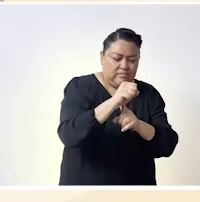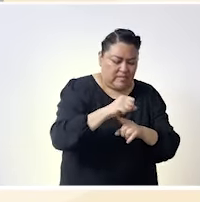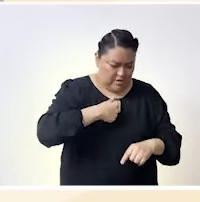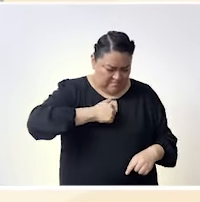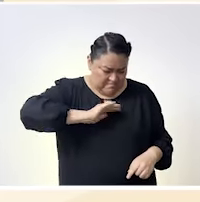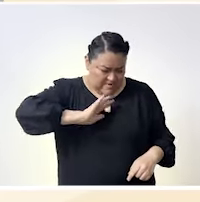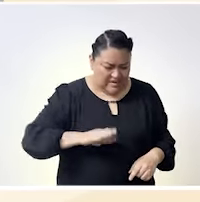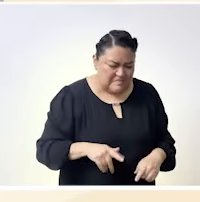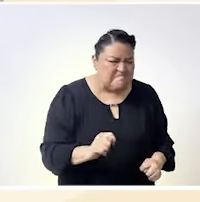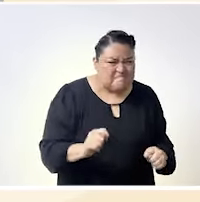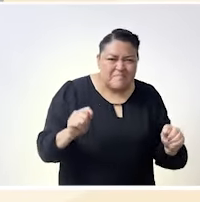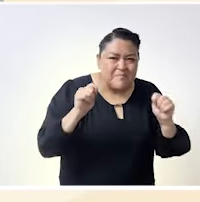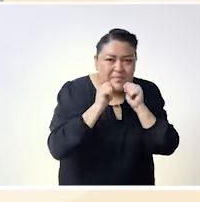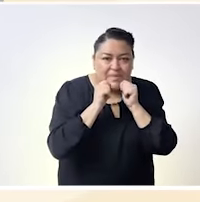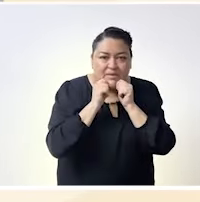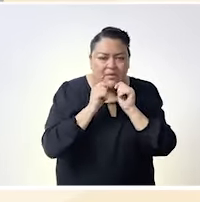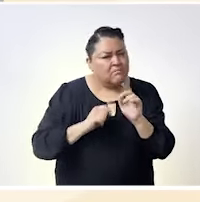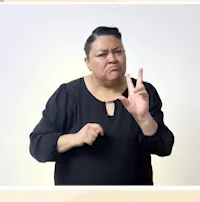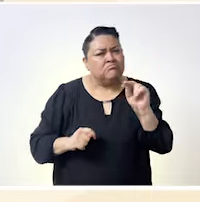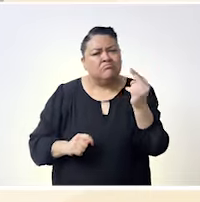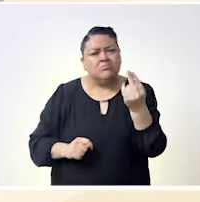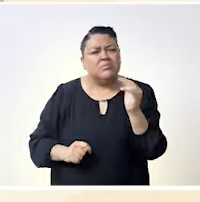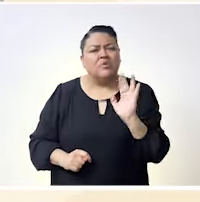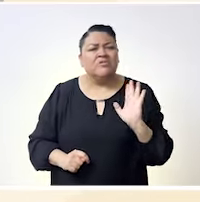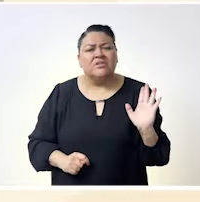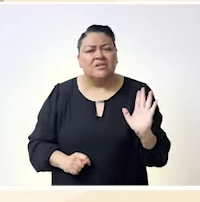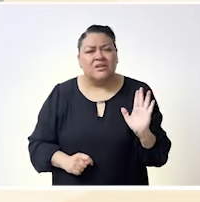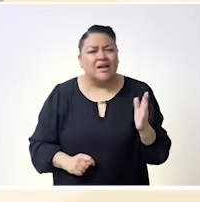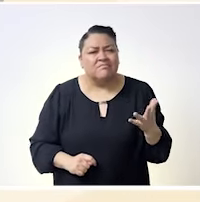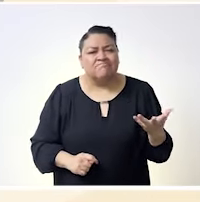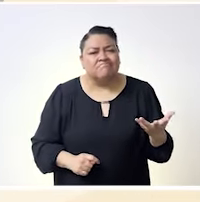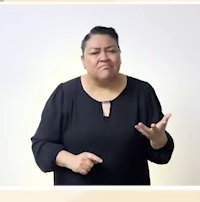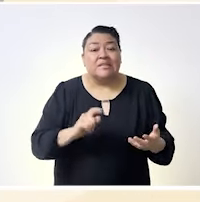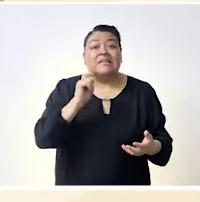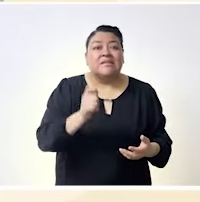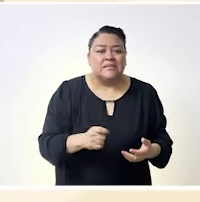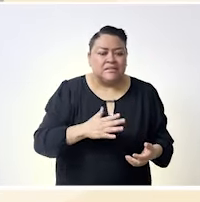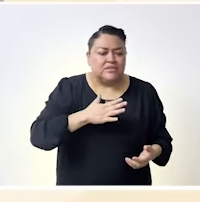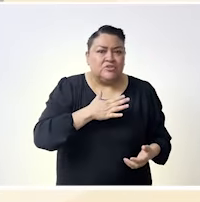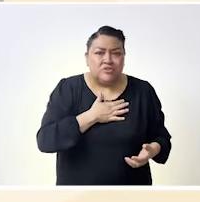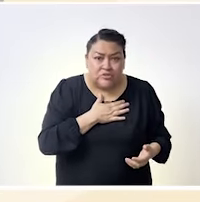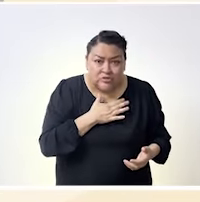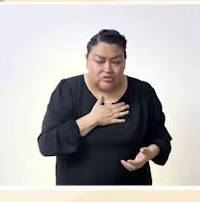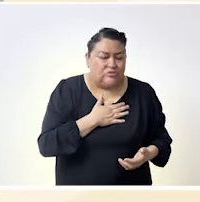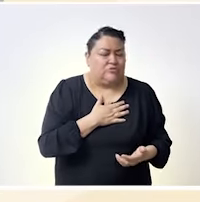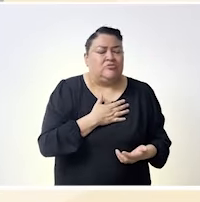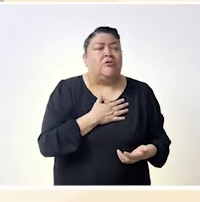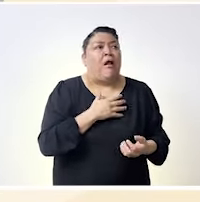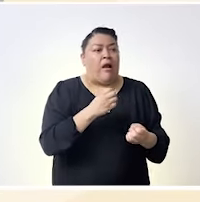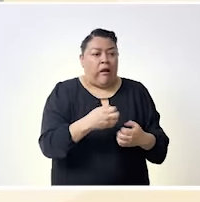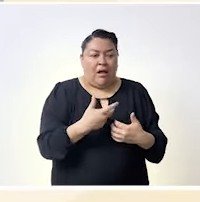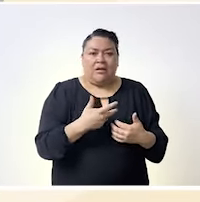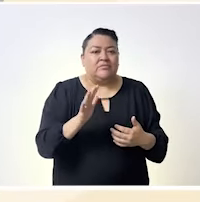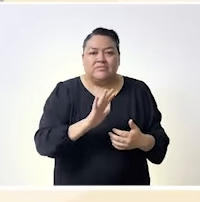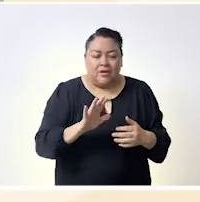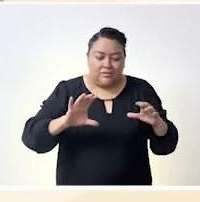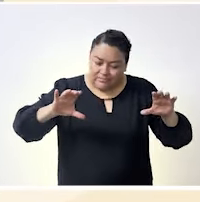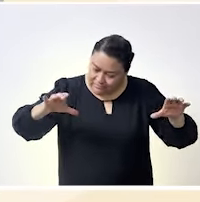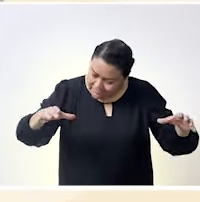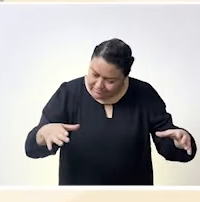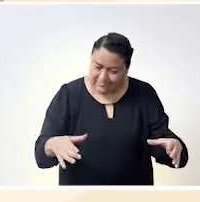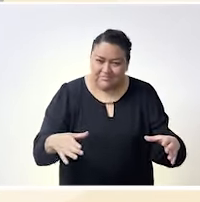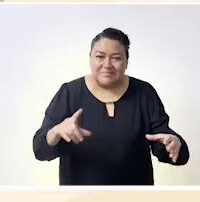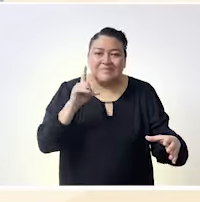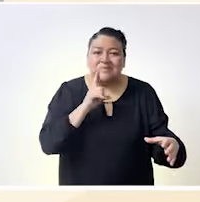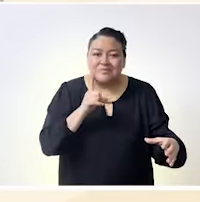a dar la vida o llegar a este término de de matarte tú sola por eso